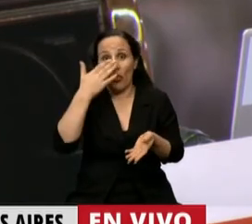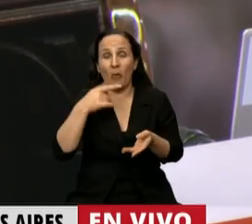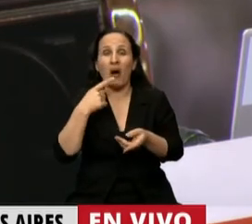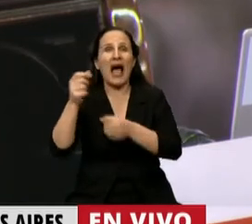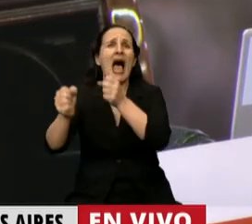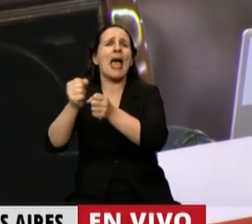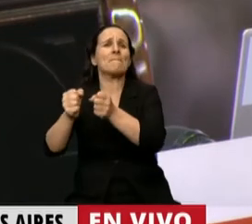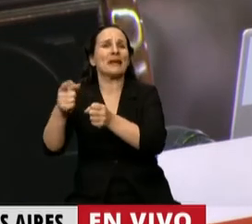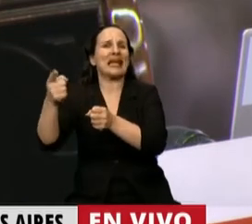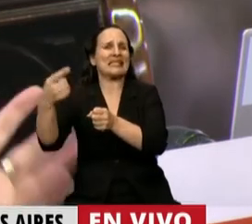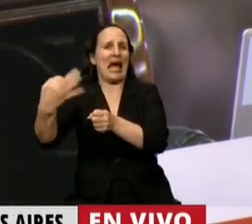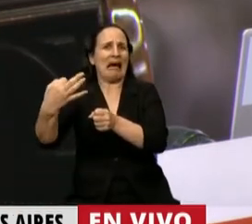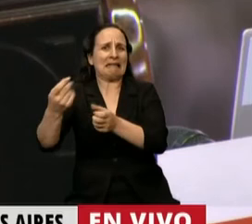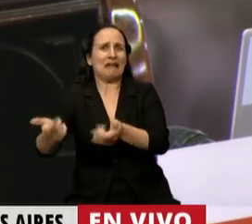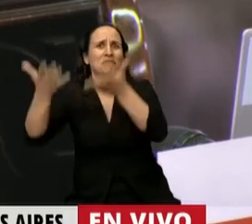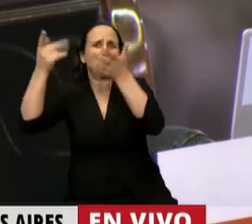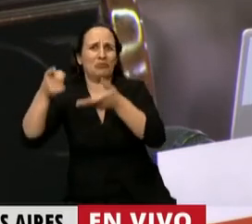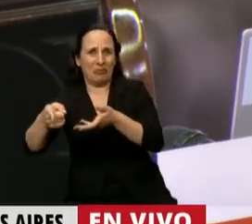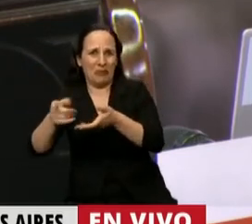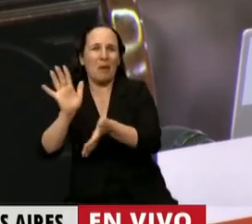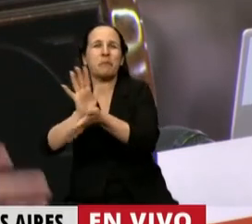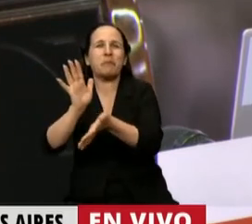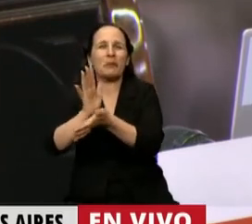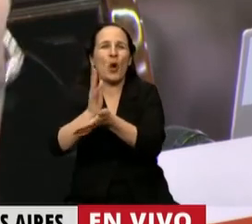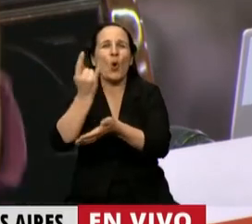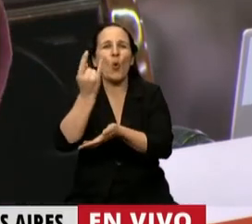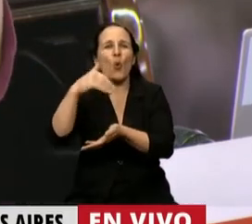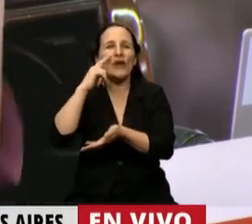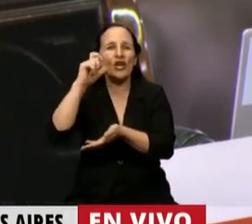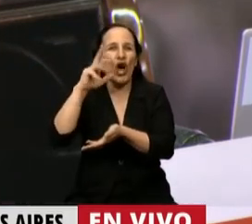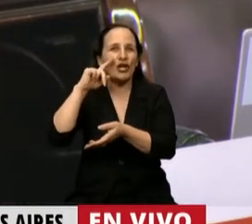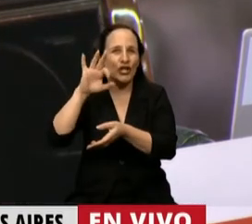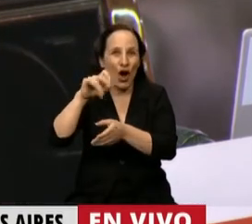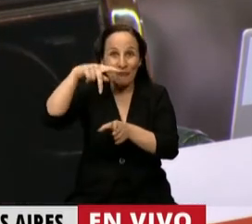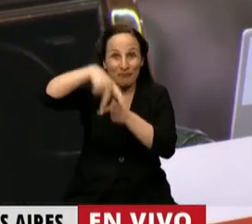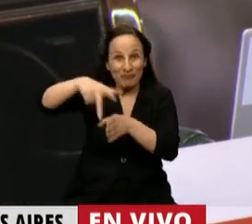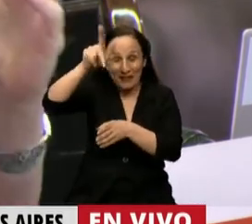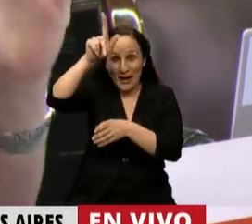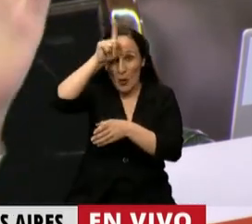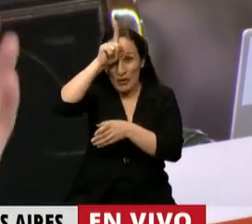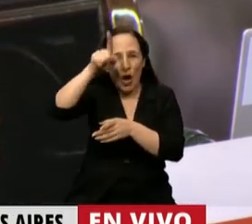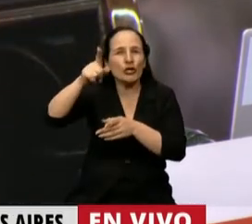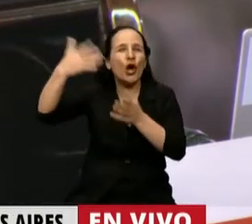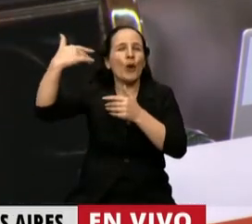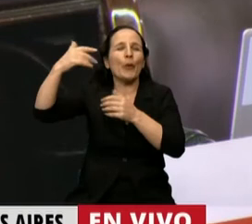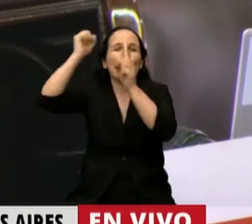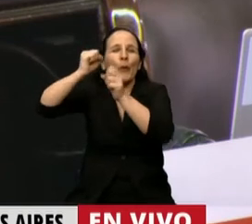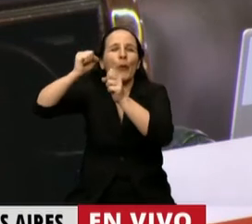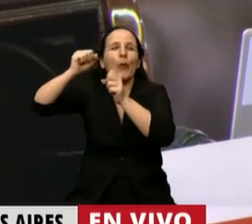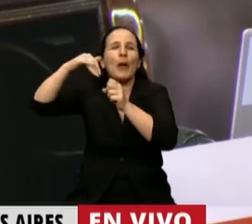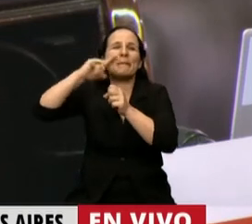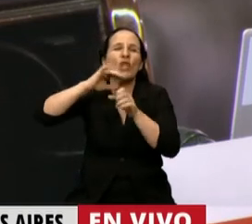unicornios. No, miren, los unicornios además de ser animales de fantasía, se entiende de la mitología y demás,